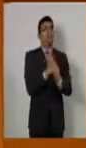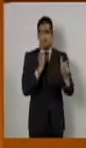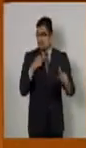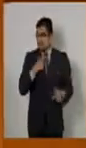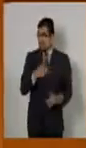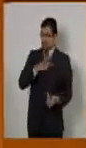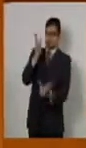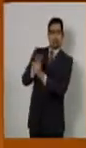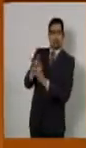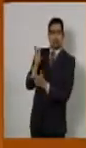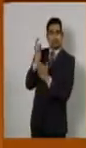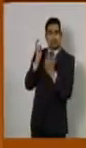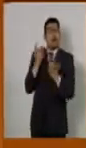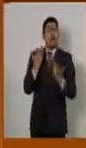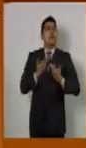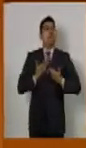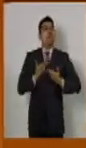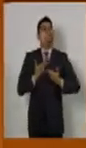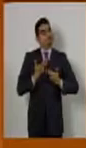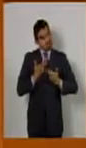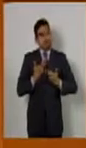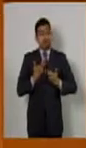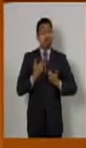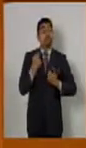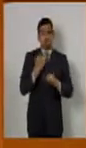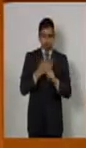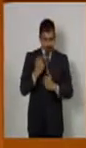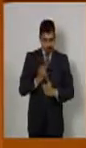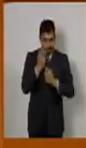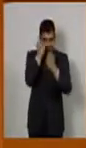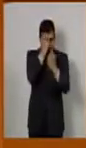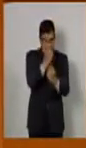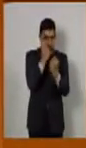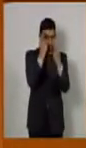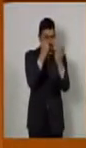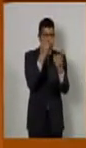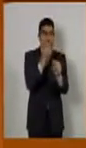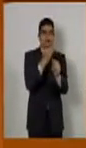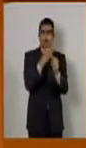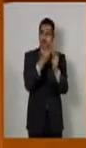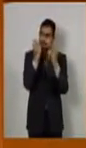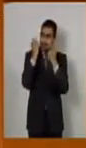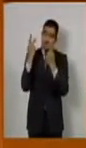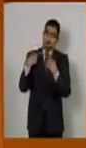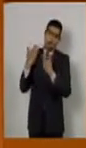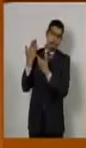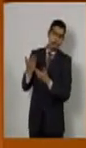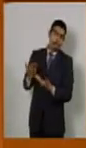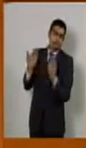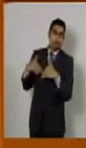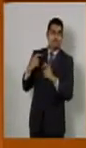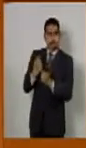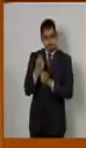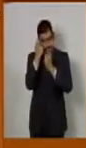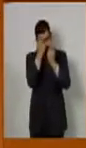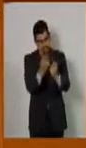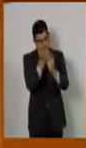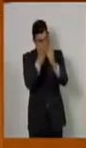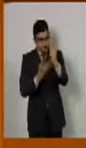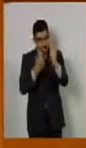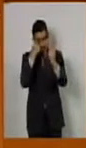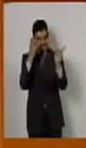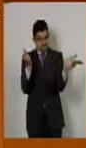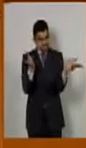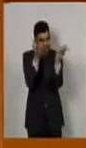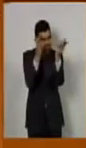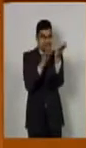Ahora usted es reconocida con la presea de tan distinguido personaje. Que este reconocimiento sirva para impulsarla aún